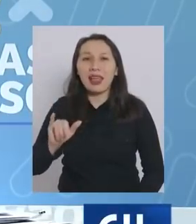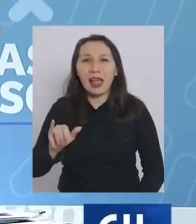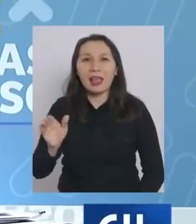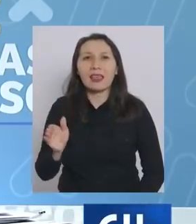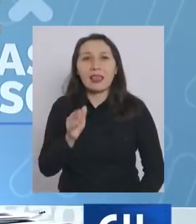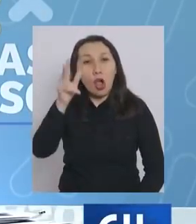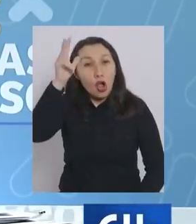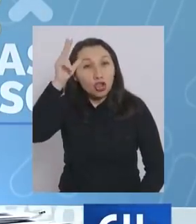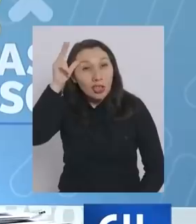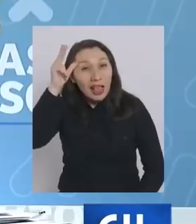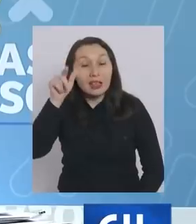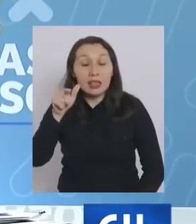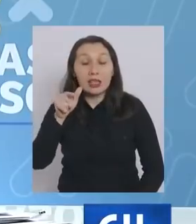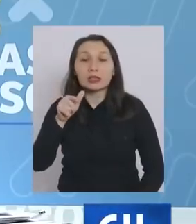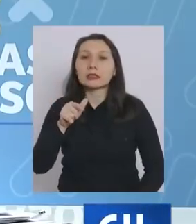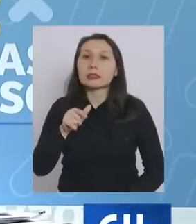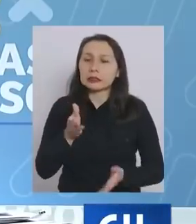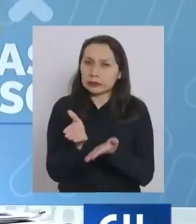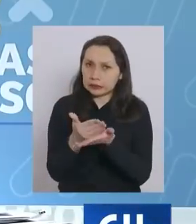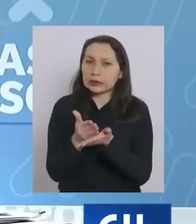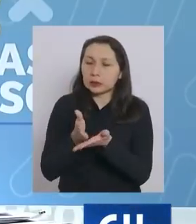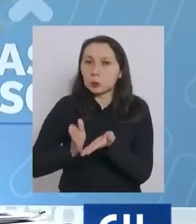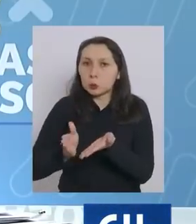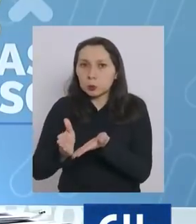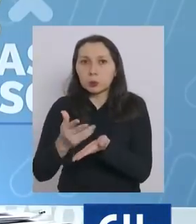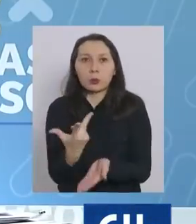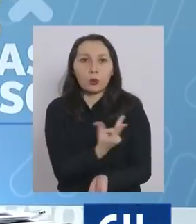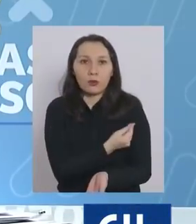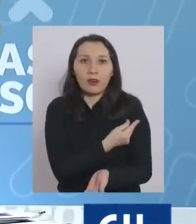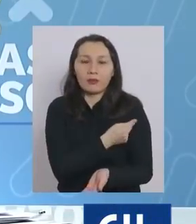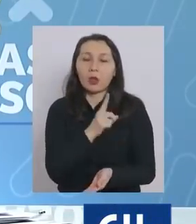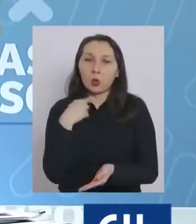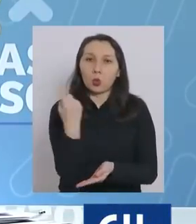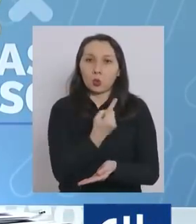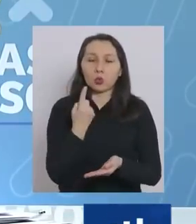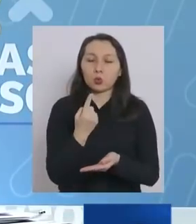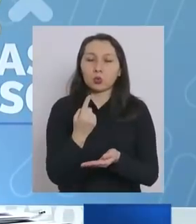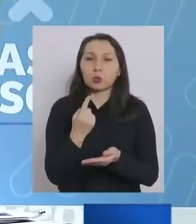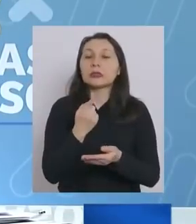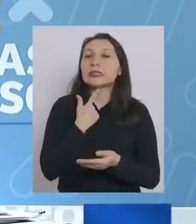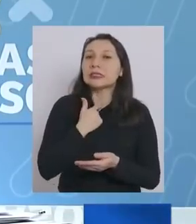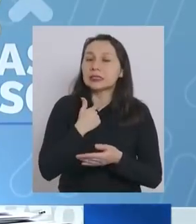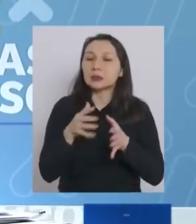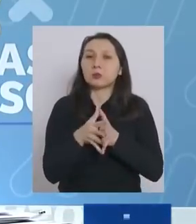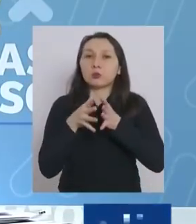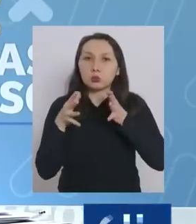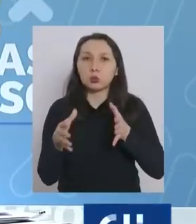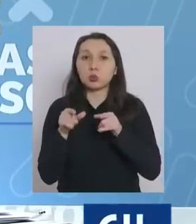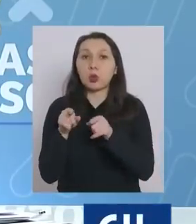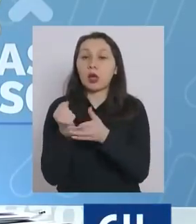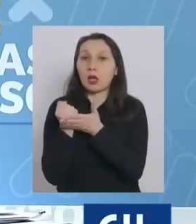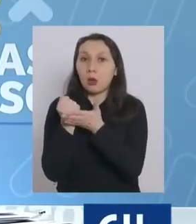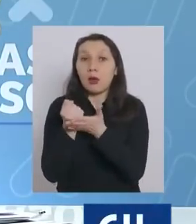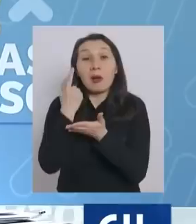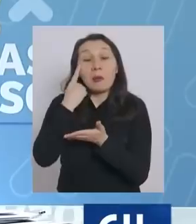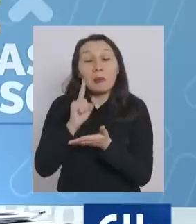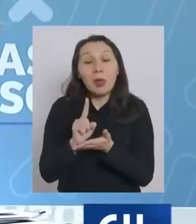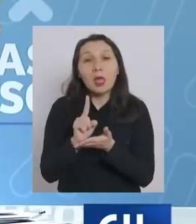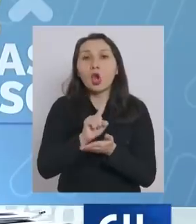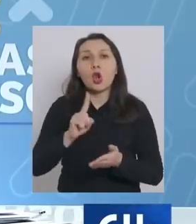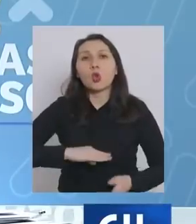y obviamente seguir con el plan de vacunación que a nosotros nos interesa muchísimo, pero no